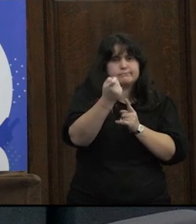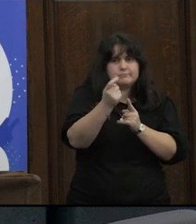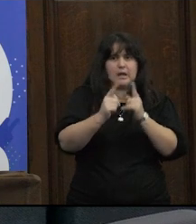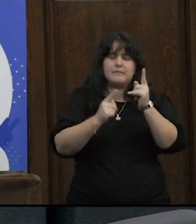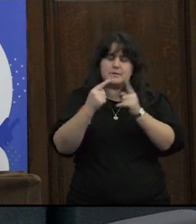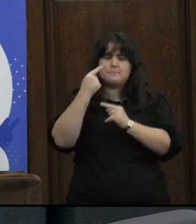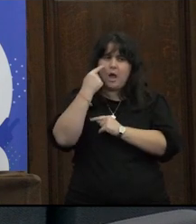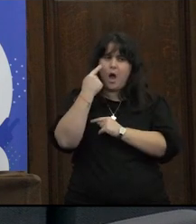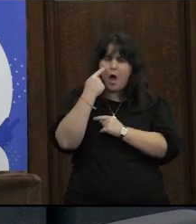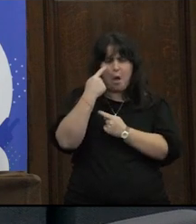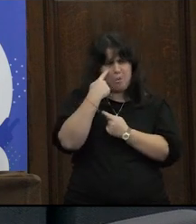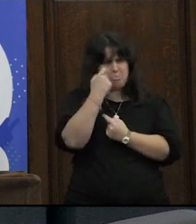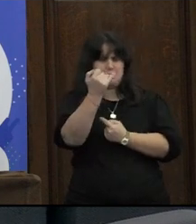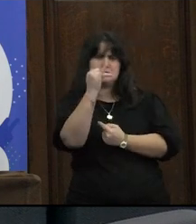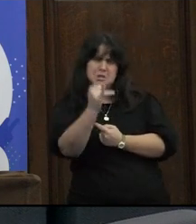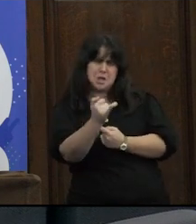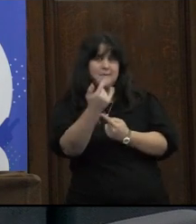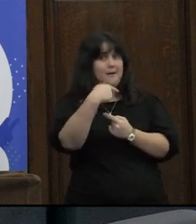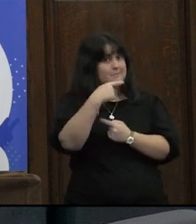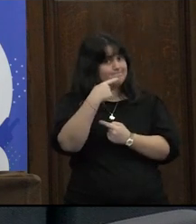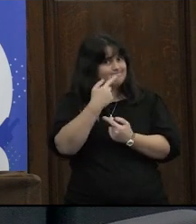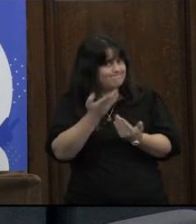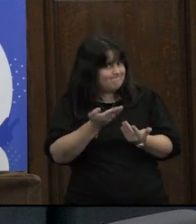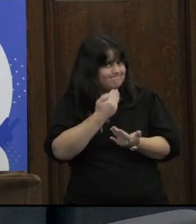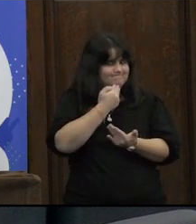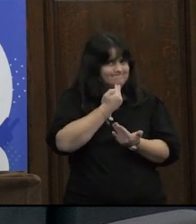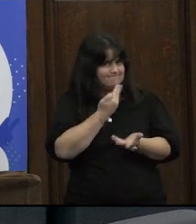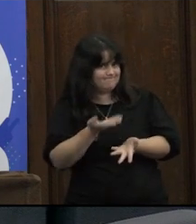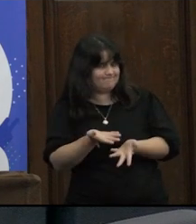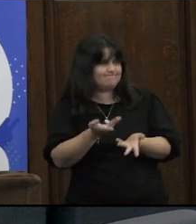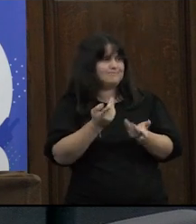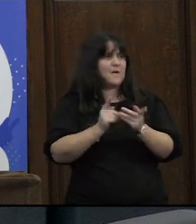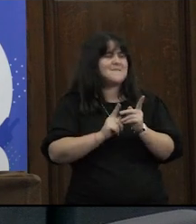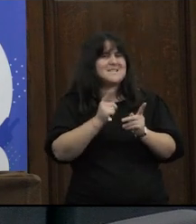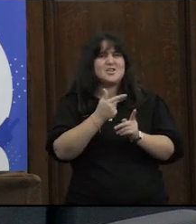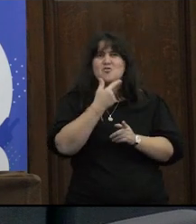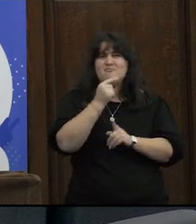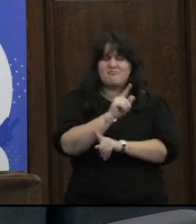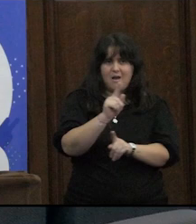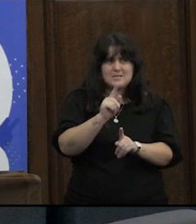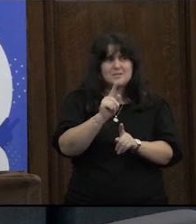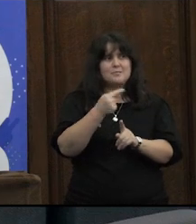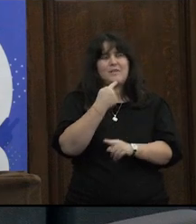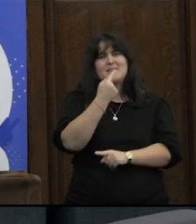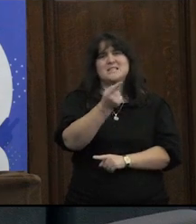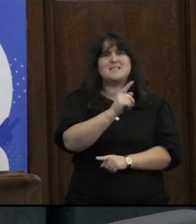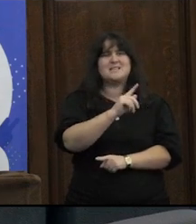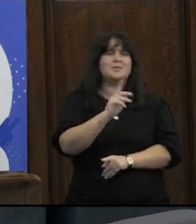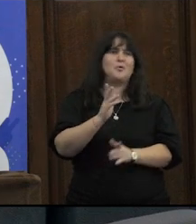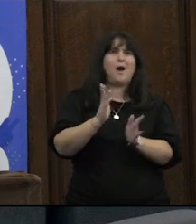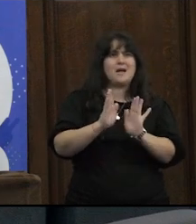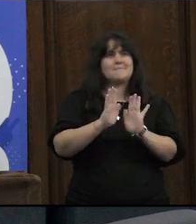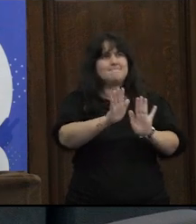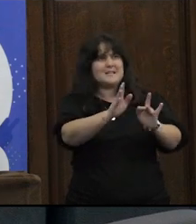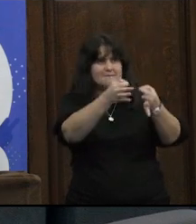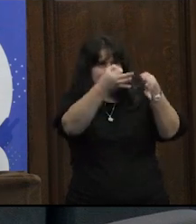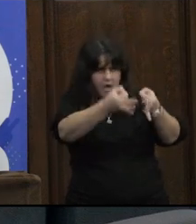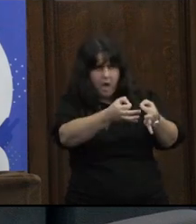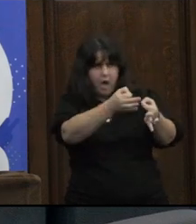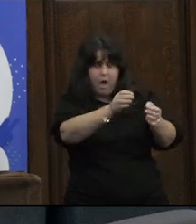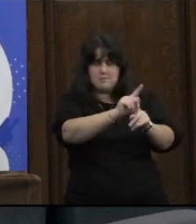que creemos que hoy tenemos o que es muy fácil siempre decimos dos más dos no es cuatro